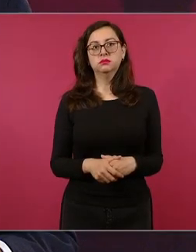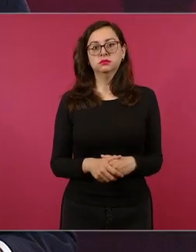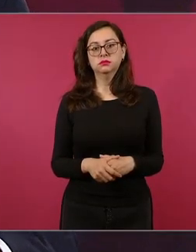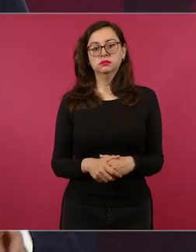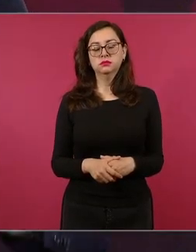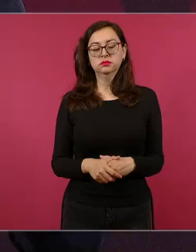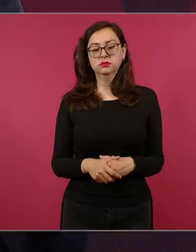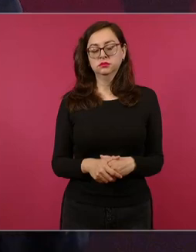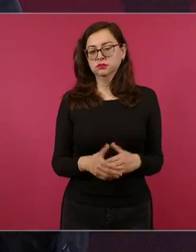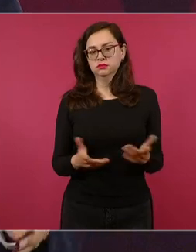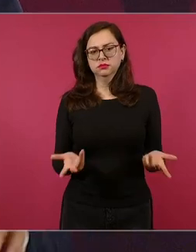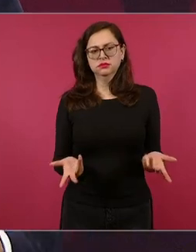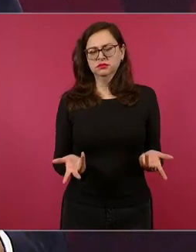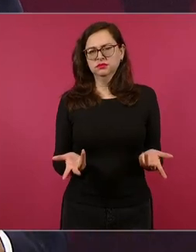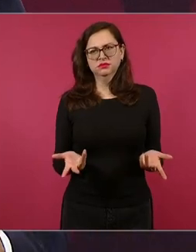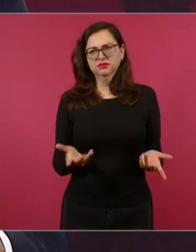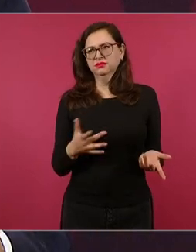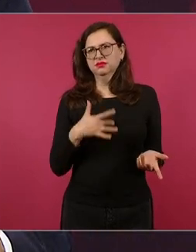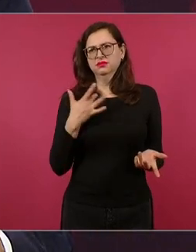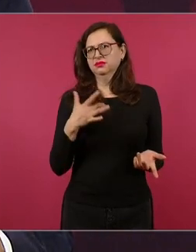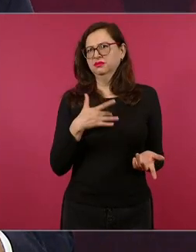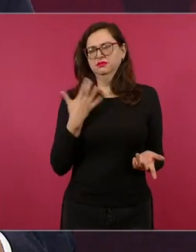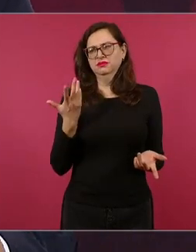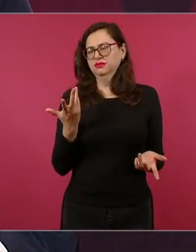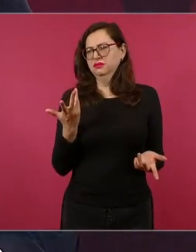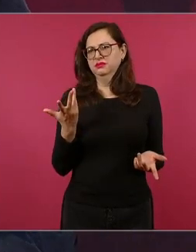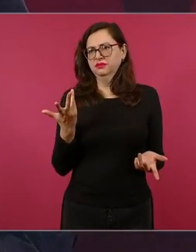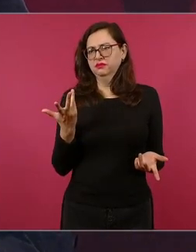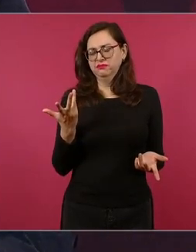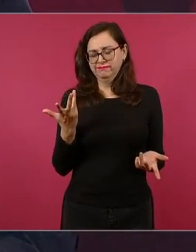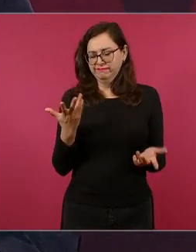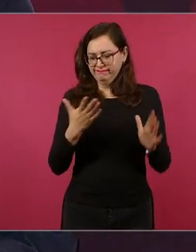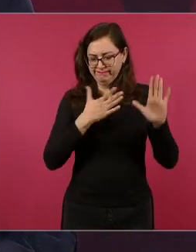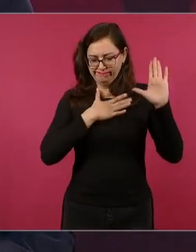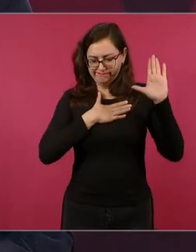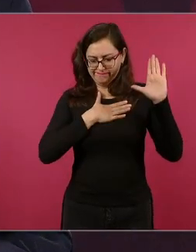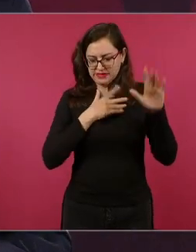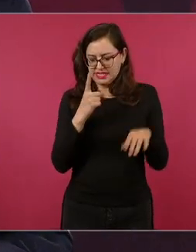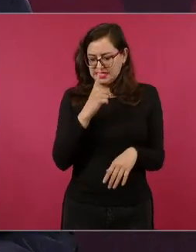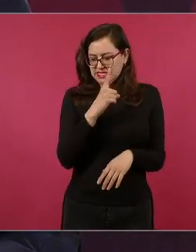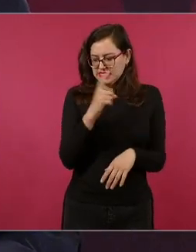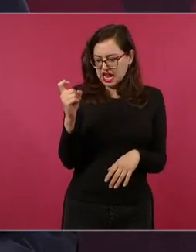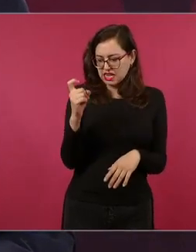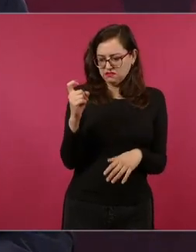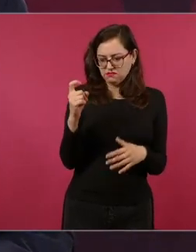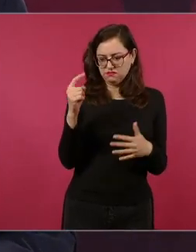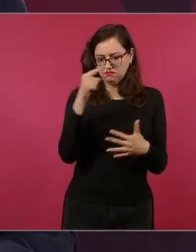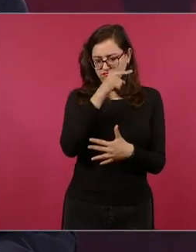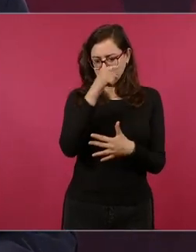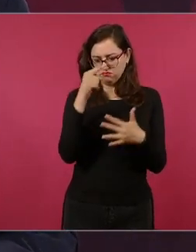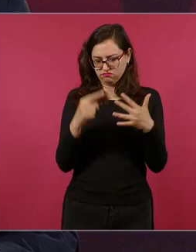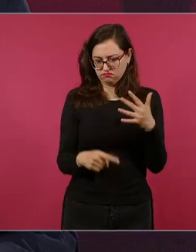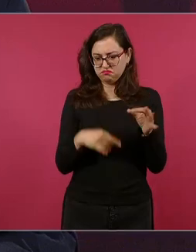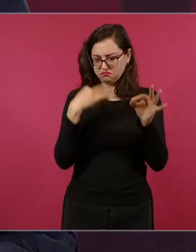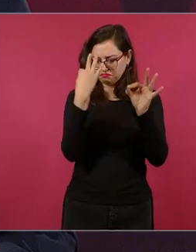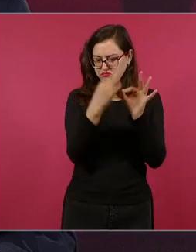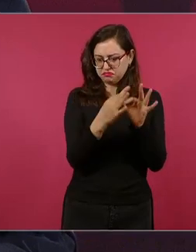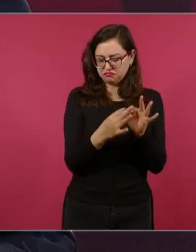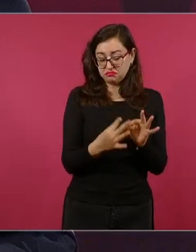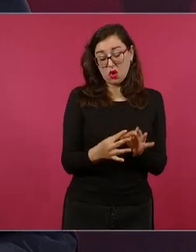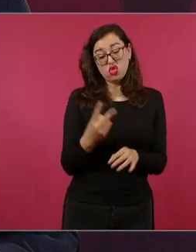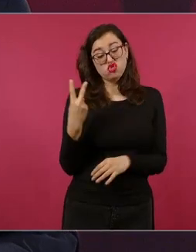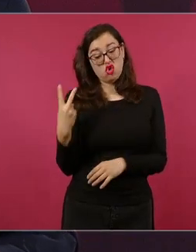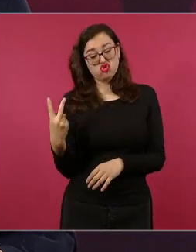casi todo ofrecí 100 compromisos hay uno o dos que están pendientes